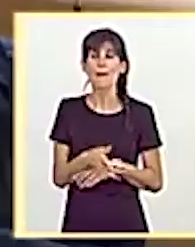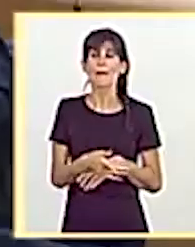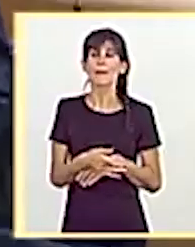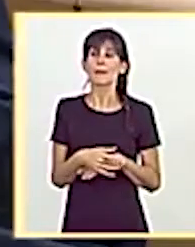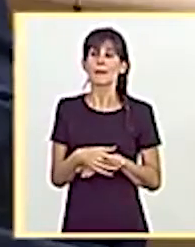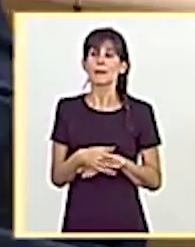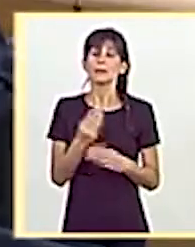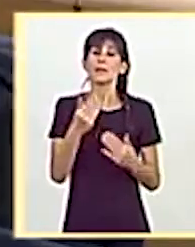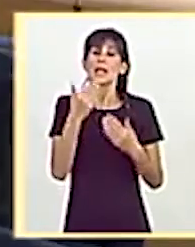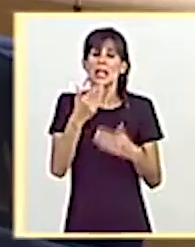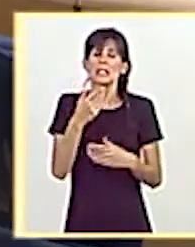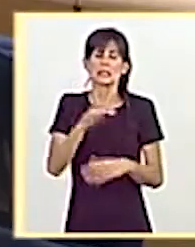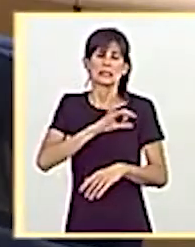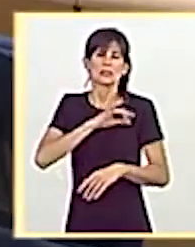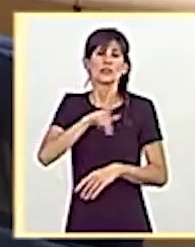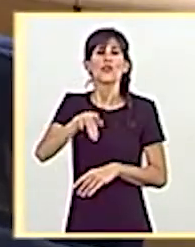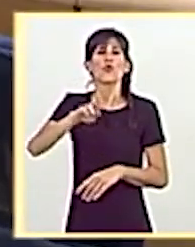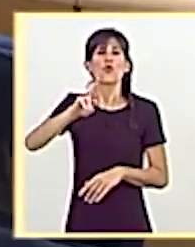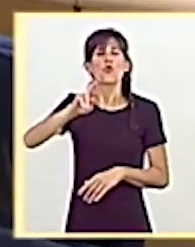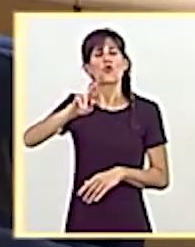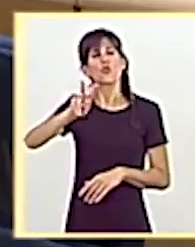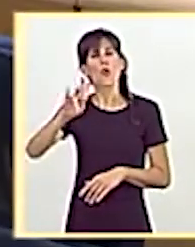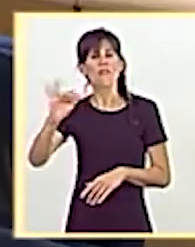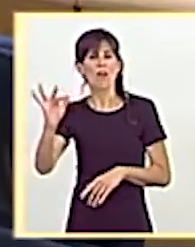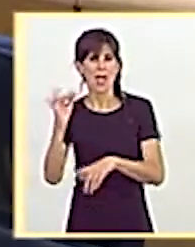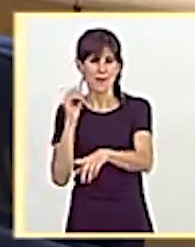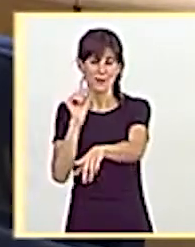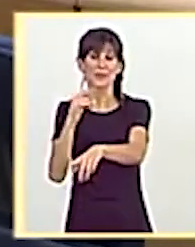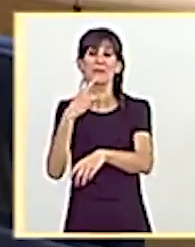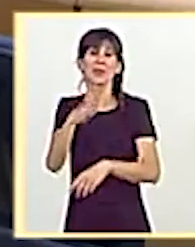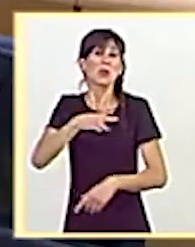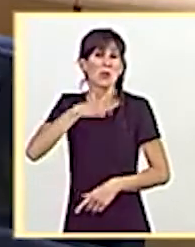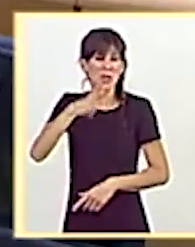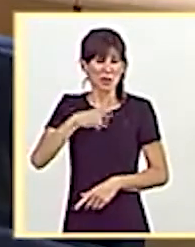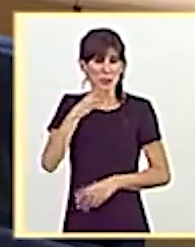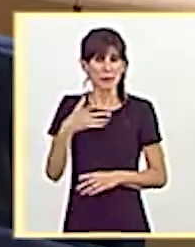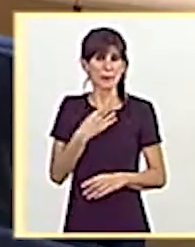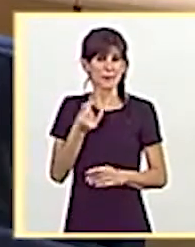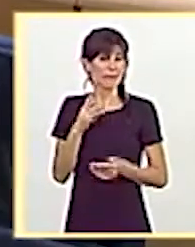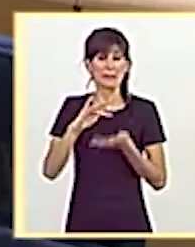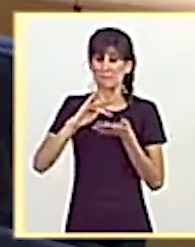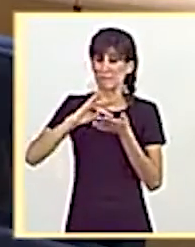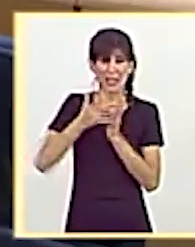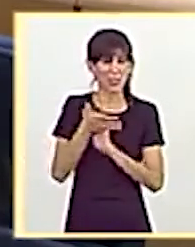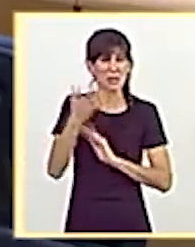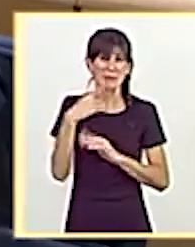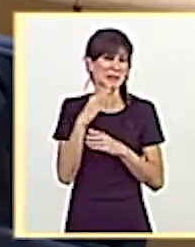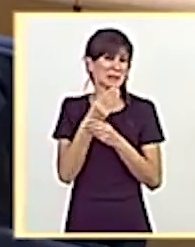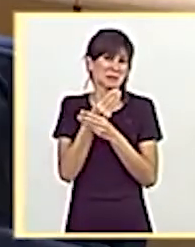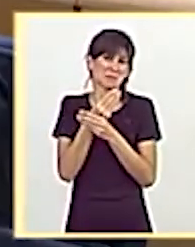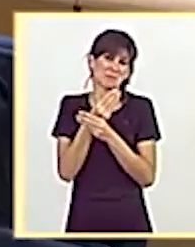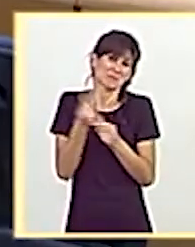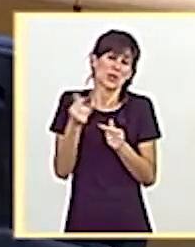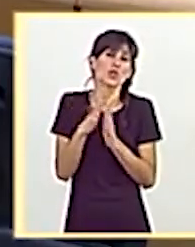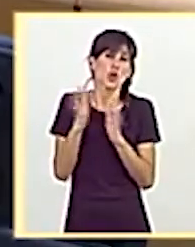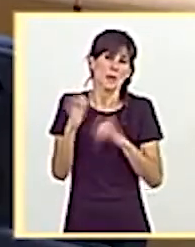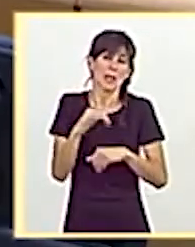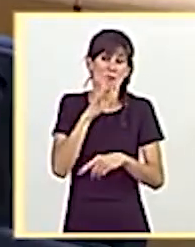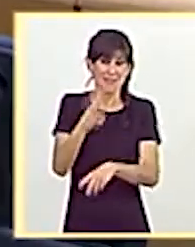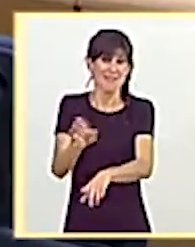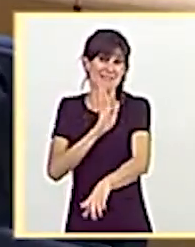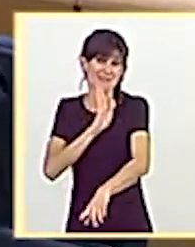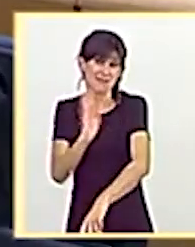Y muchas gracias, señor Rufa. El motivo de la liquidación y extinción del convenio, por el que usted me pregunta concretamente,